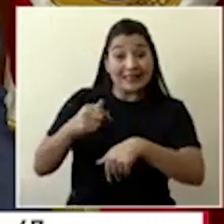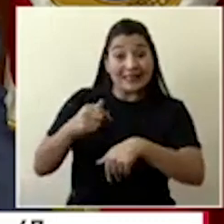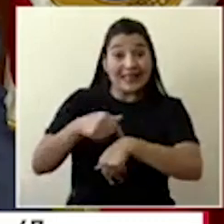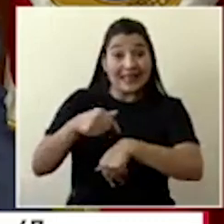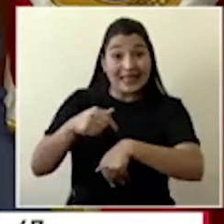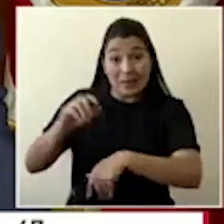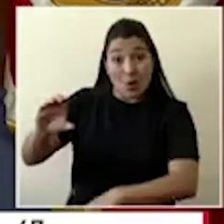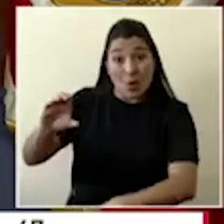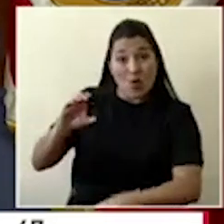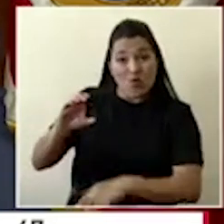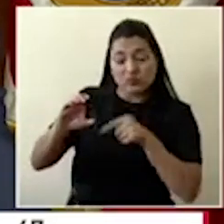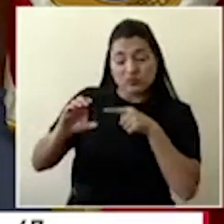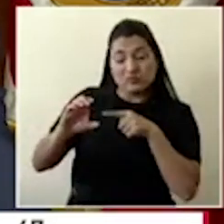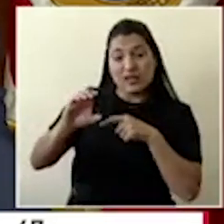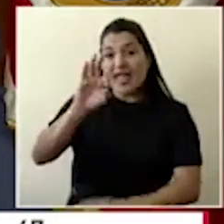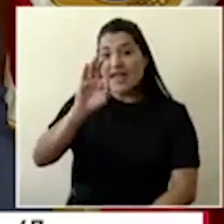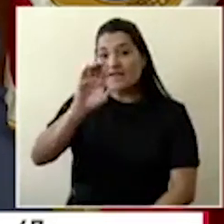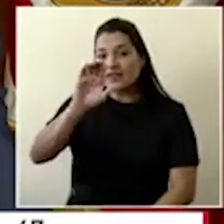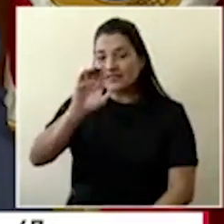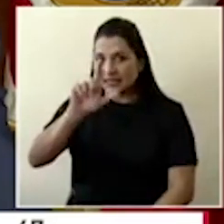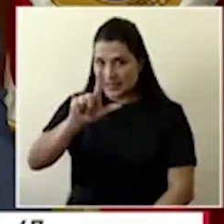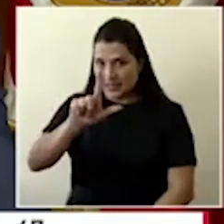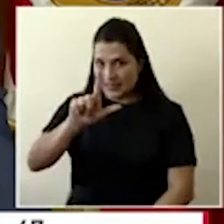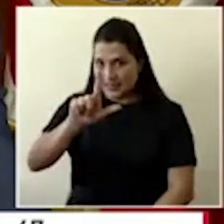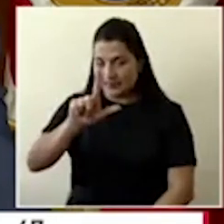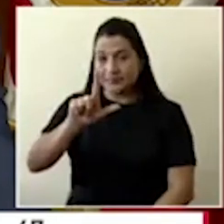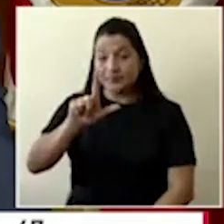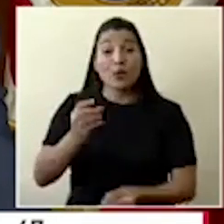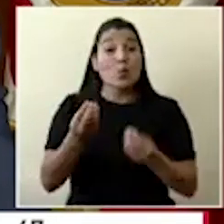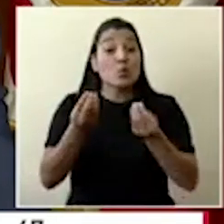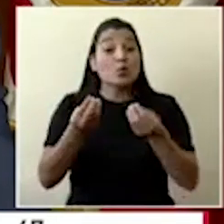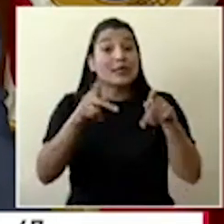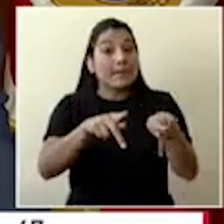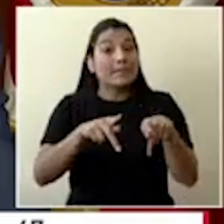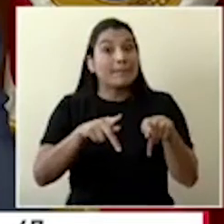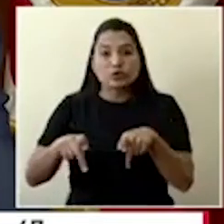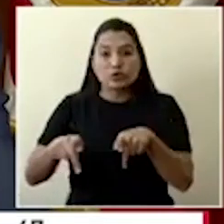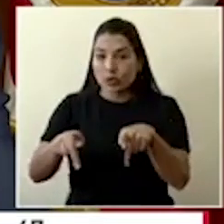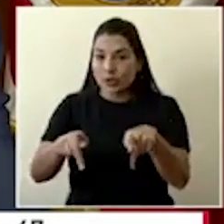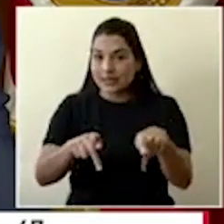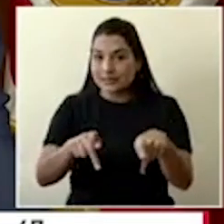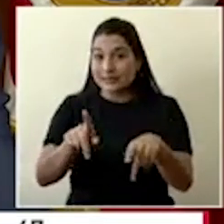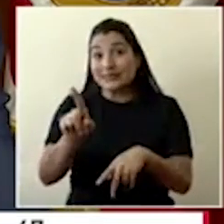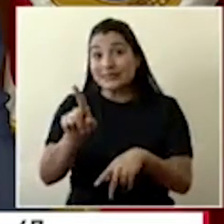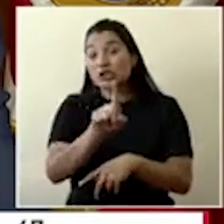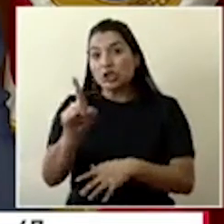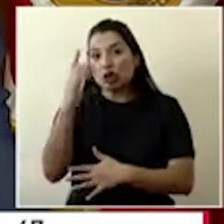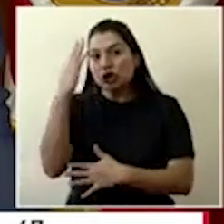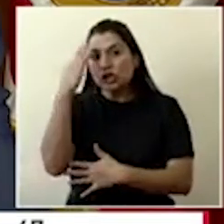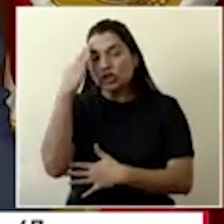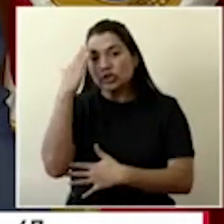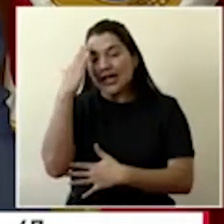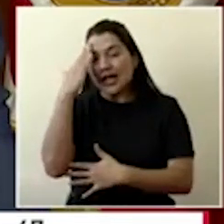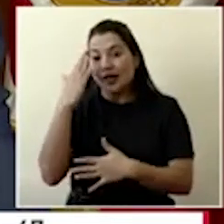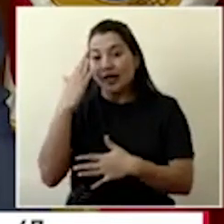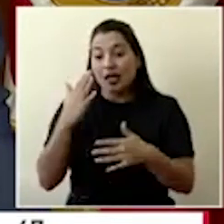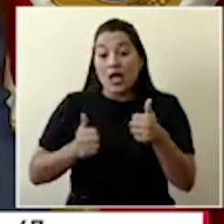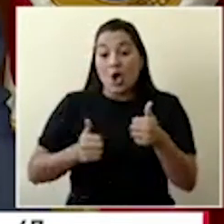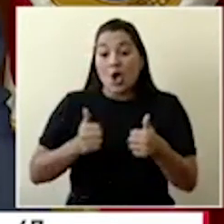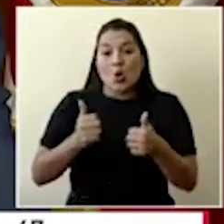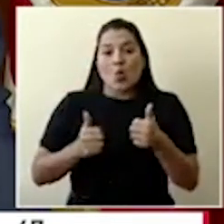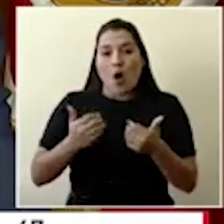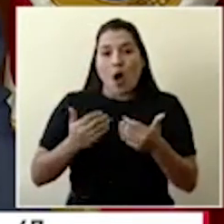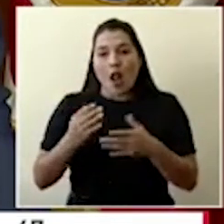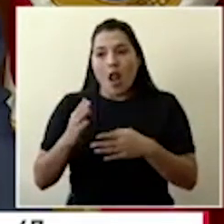Capitalización Laboral, lo que llamamos el FCL. Mucha gente no sabe cuál operadora es la que